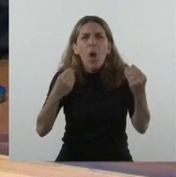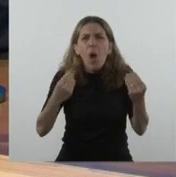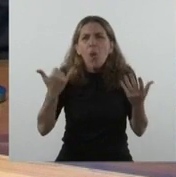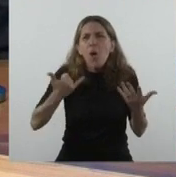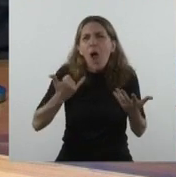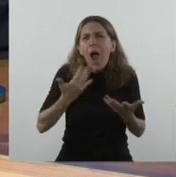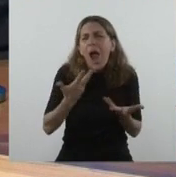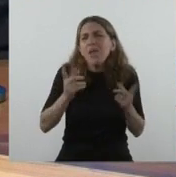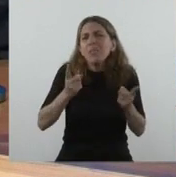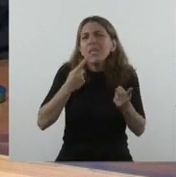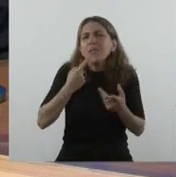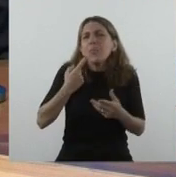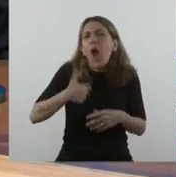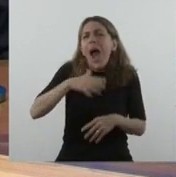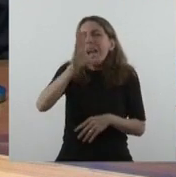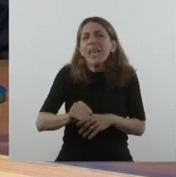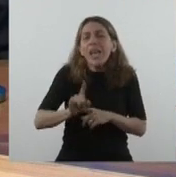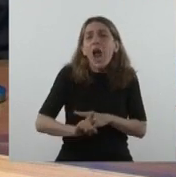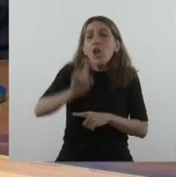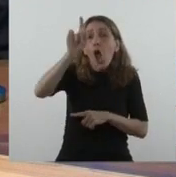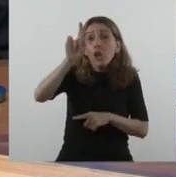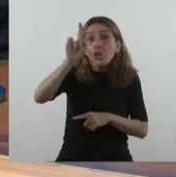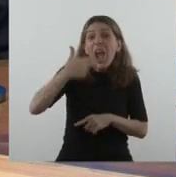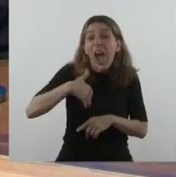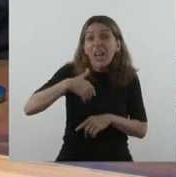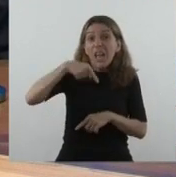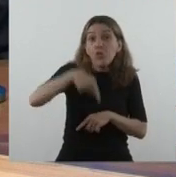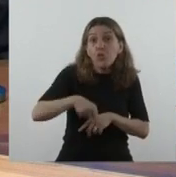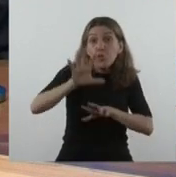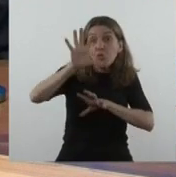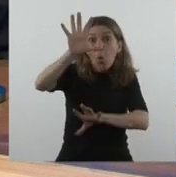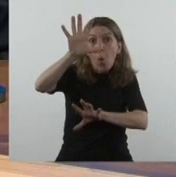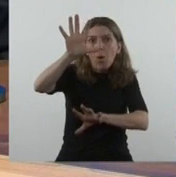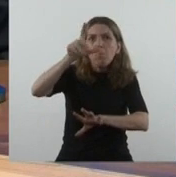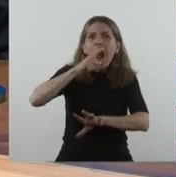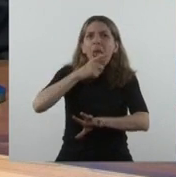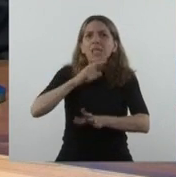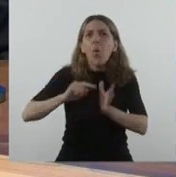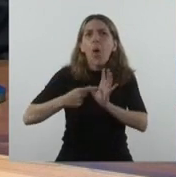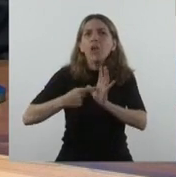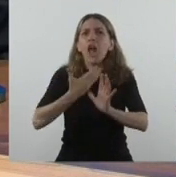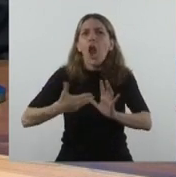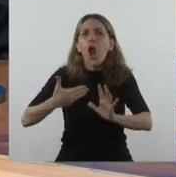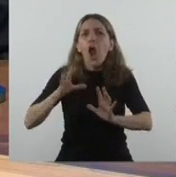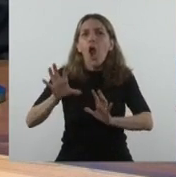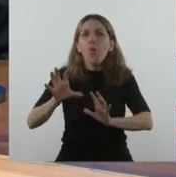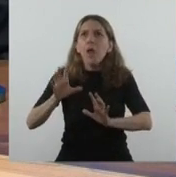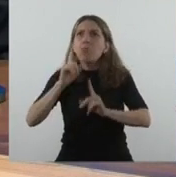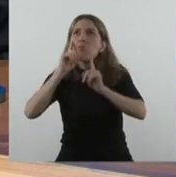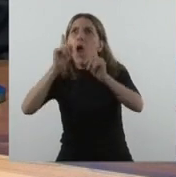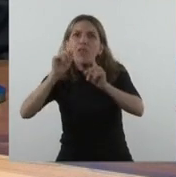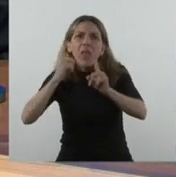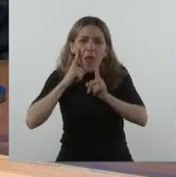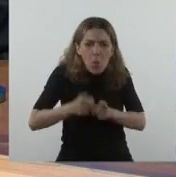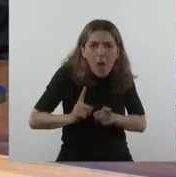donde desde el norte y desde el sur se lo mira a la distancia. Y lo que tenemos que ser capaces es de